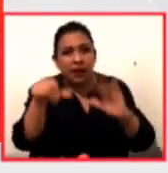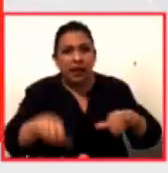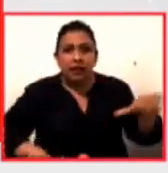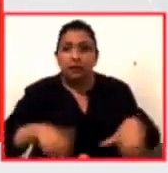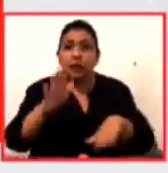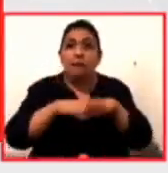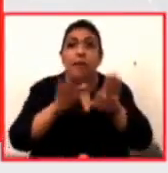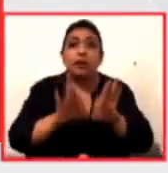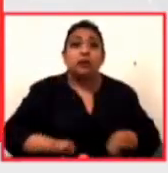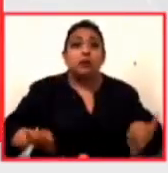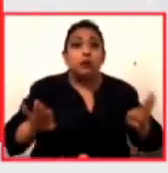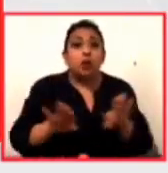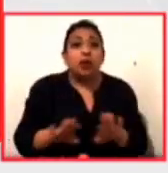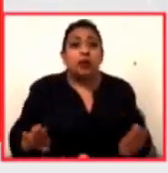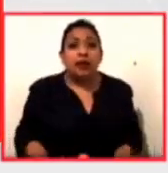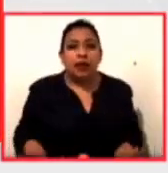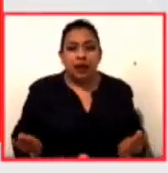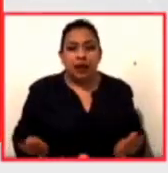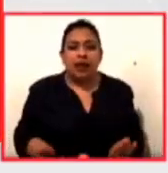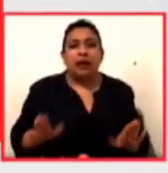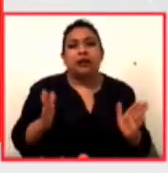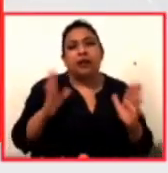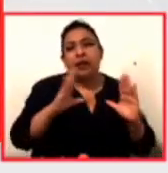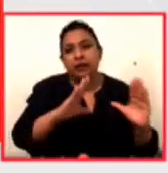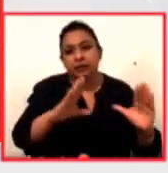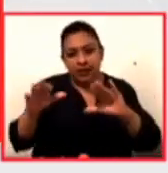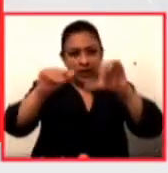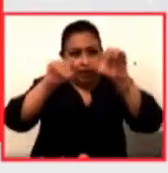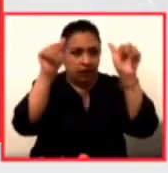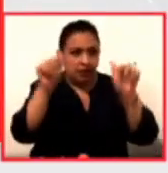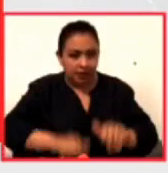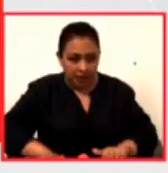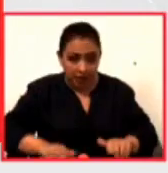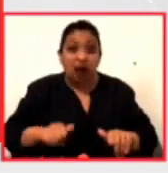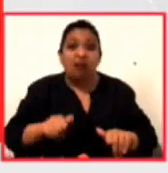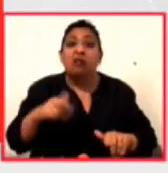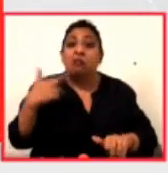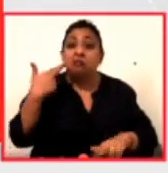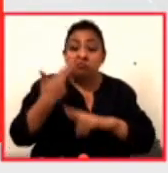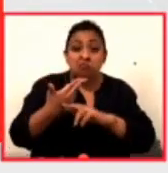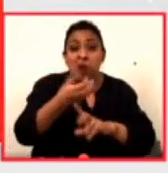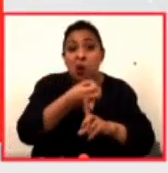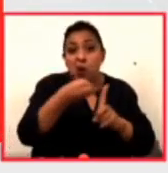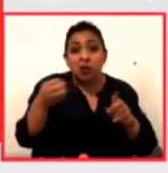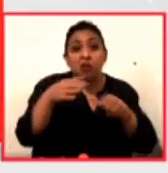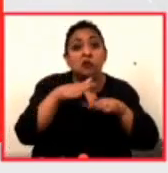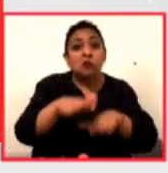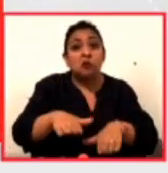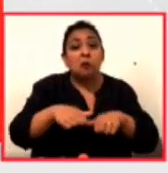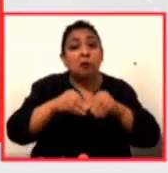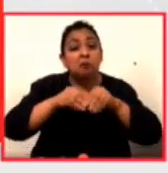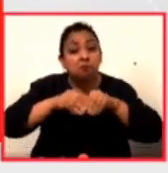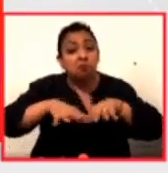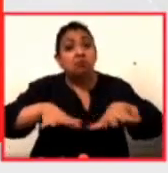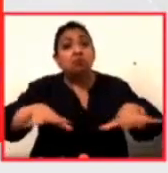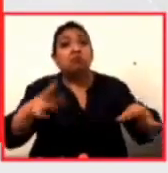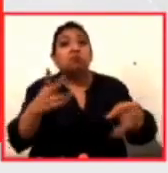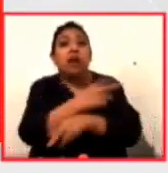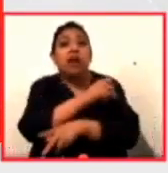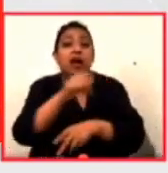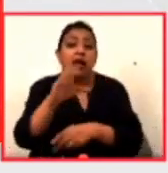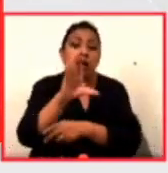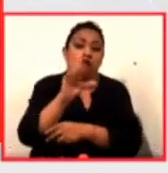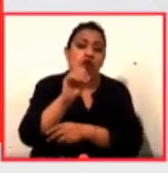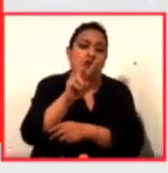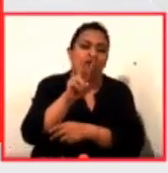importante de carácter académico y artístico que se haya organizado sobre el origen, la expansión y las consecuencias del COVID-19.